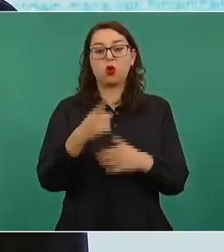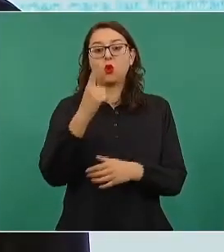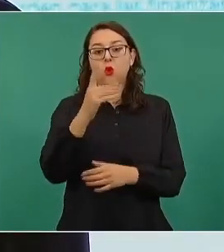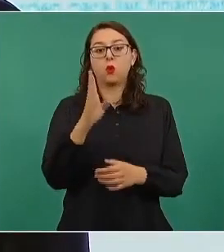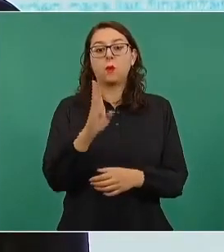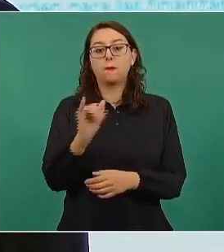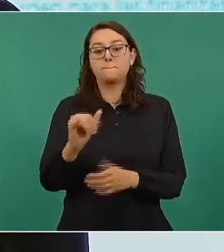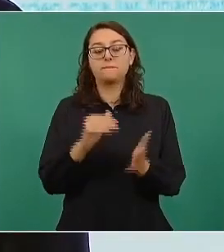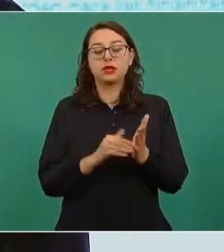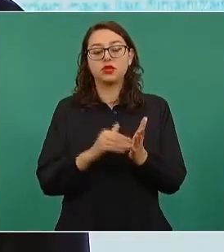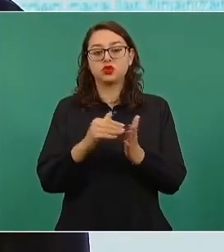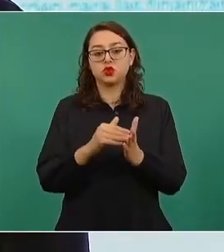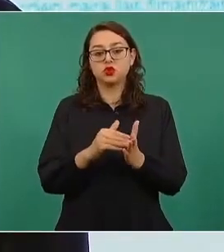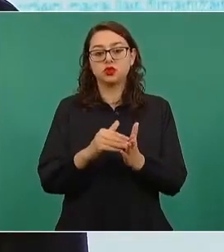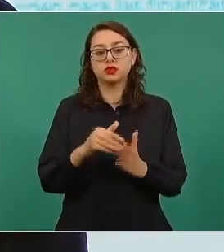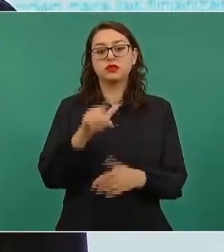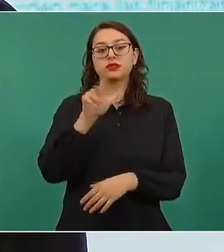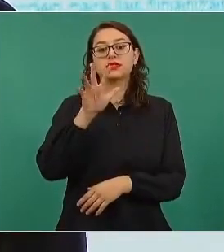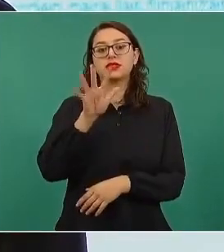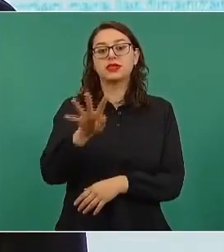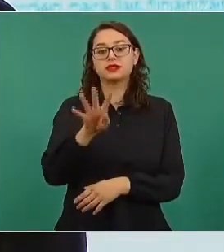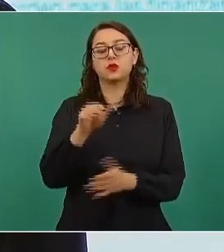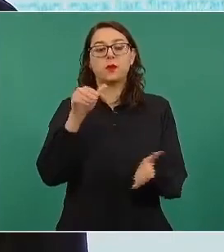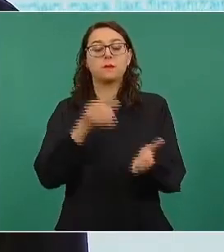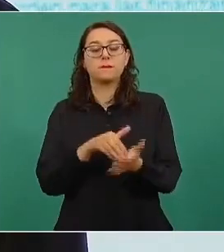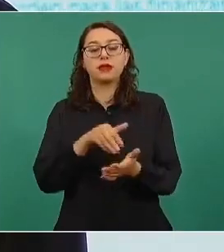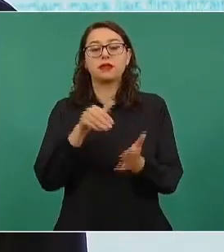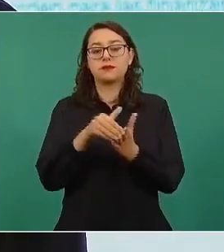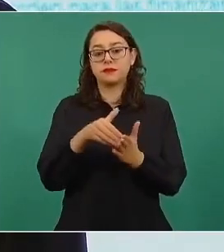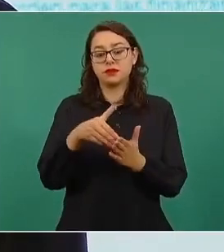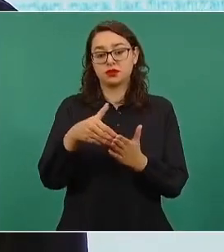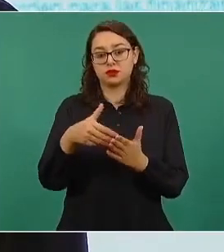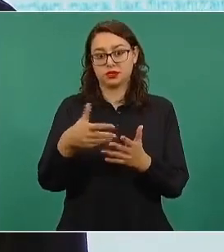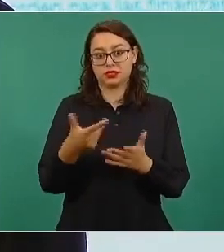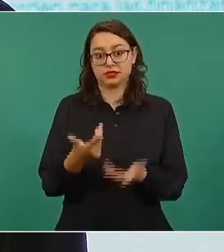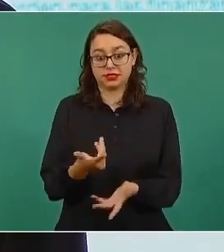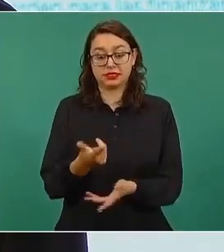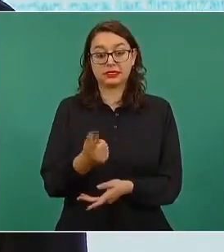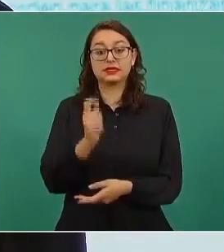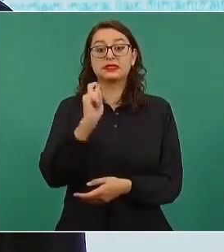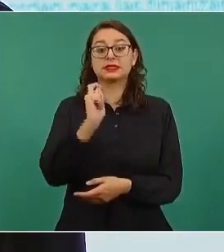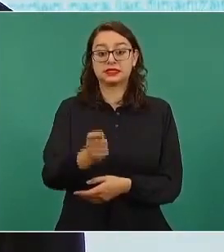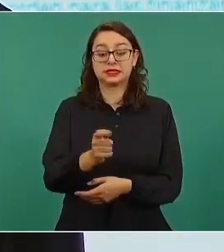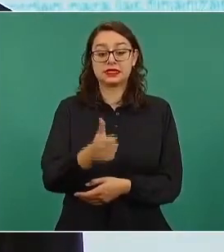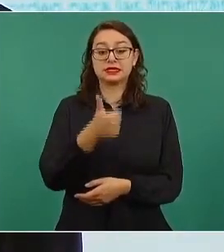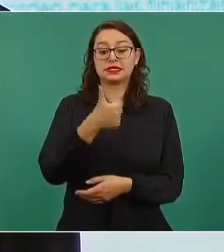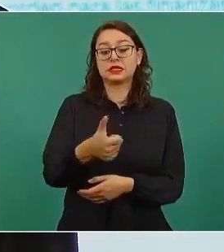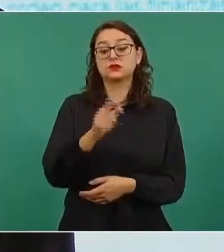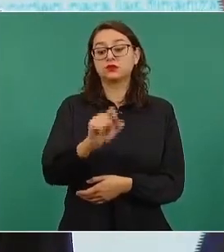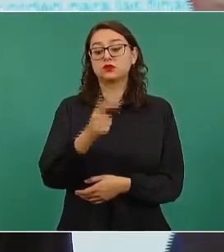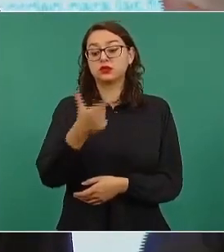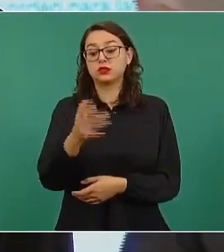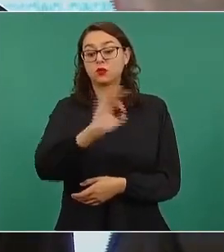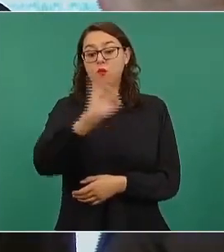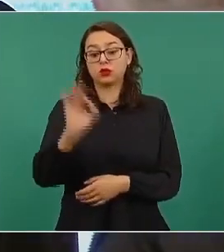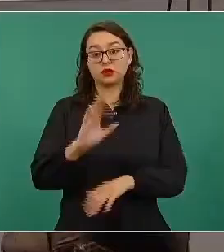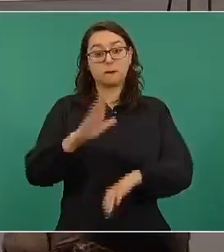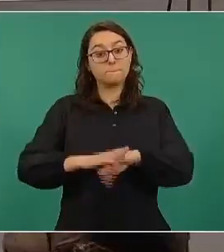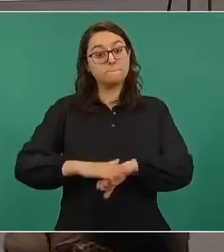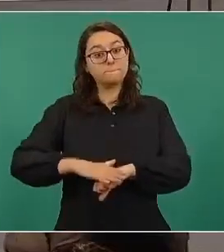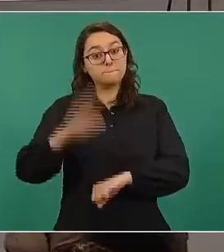diecinueve mil millones, cuentan con un crecimiento real de seis punto siete por ciento